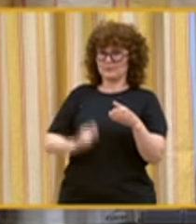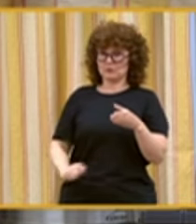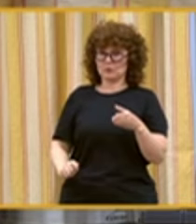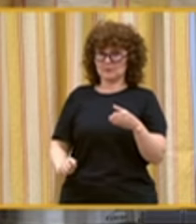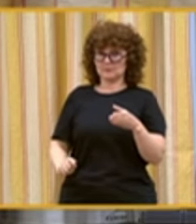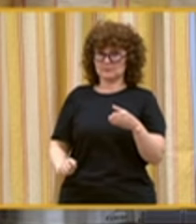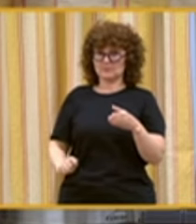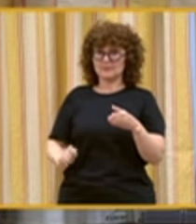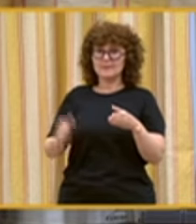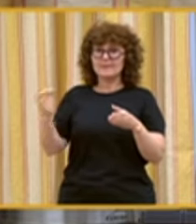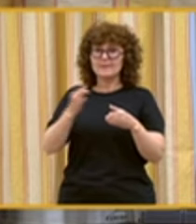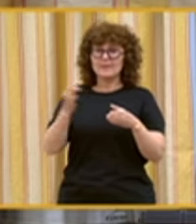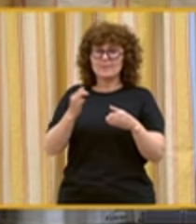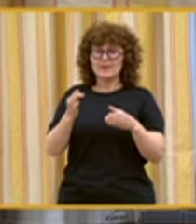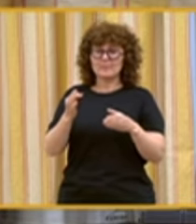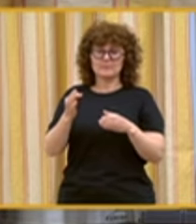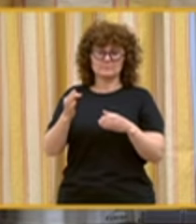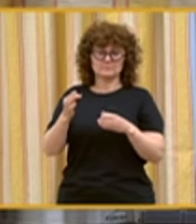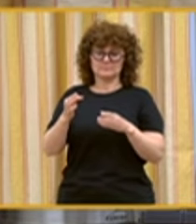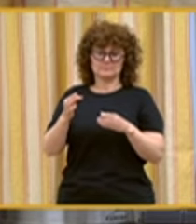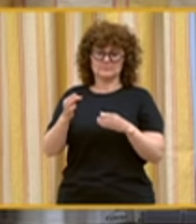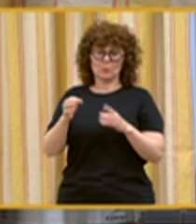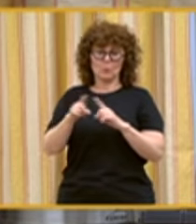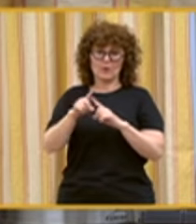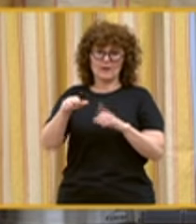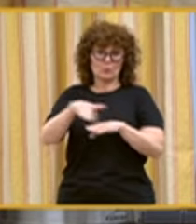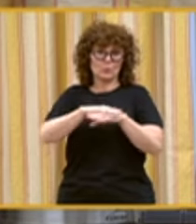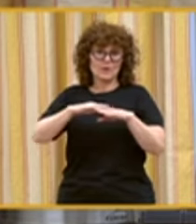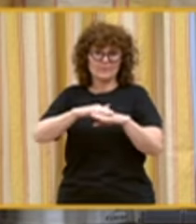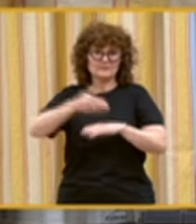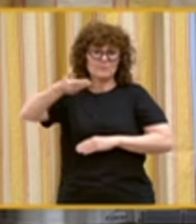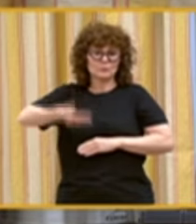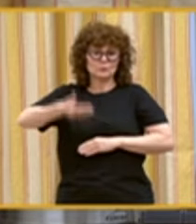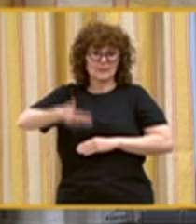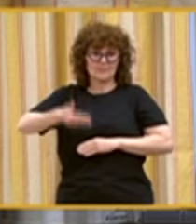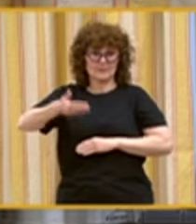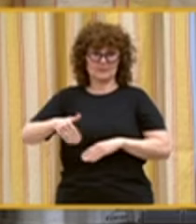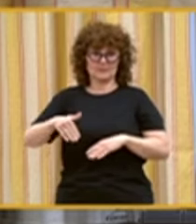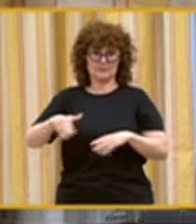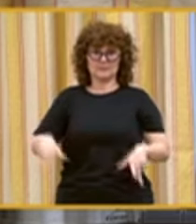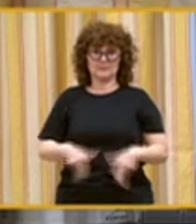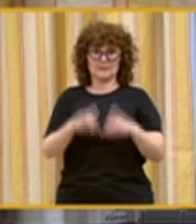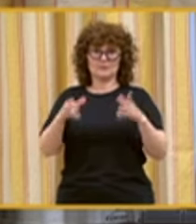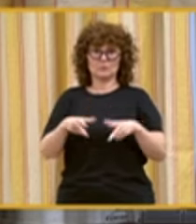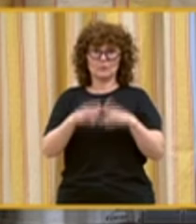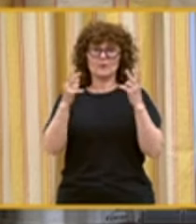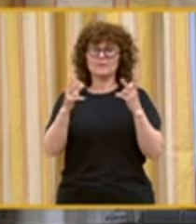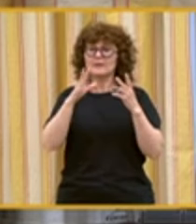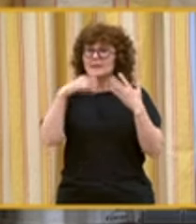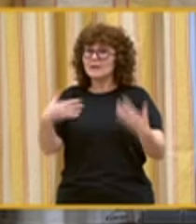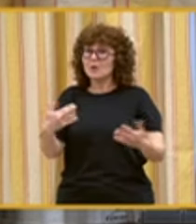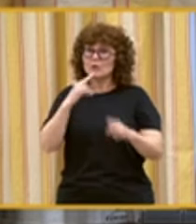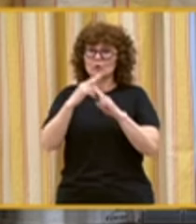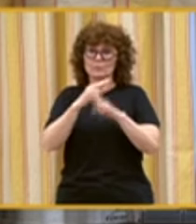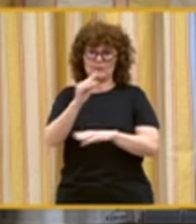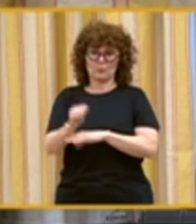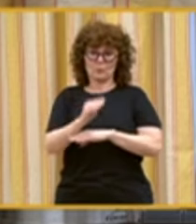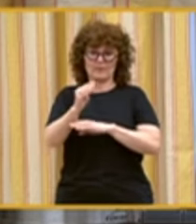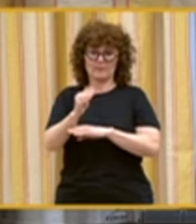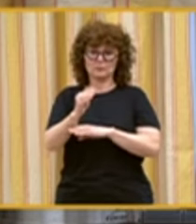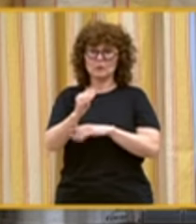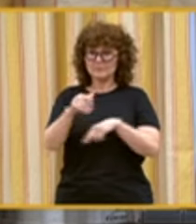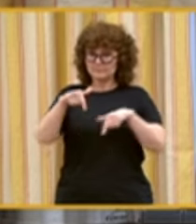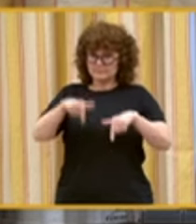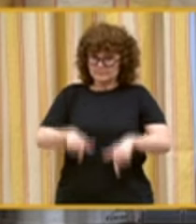que deben ser considerados un pilar esencial de la sociedad, que ahora llamamos de los cuidados. Desde